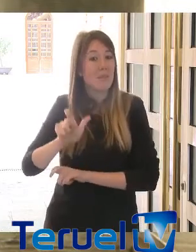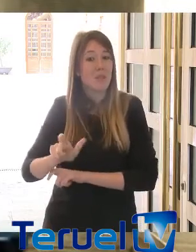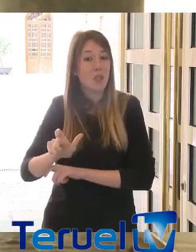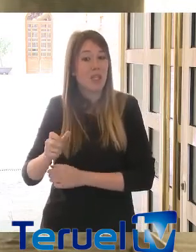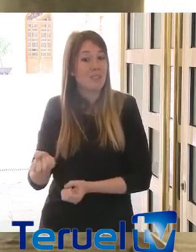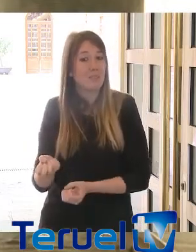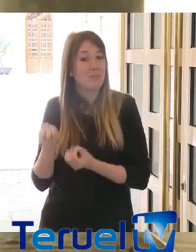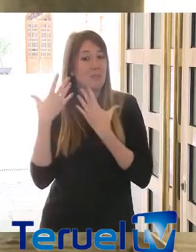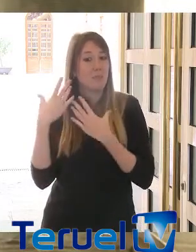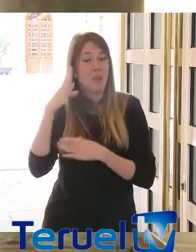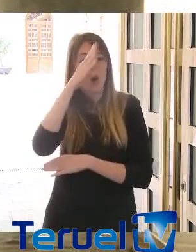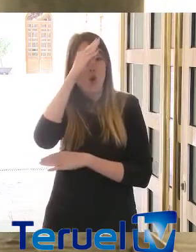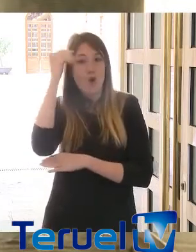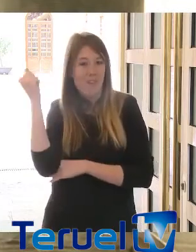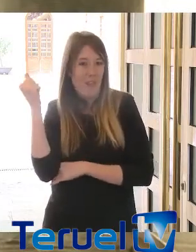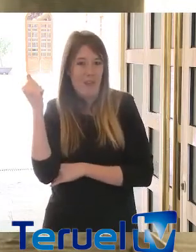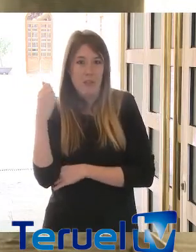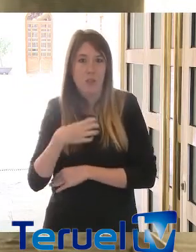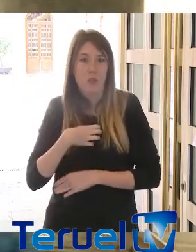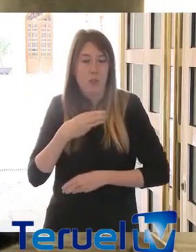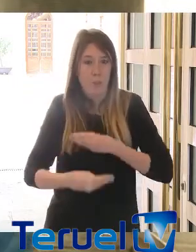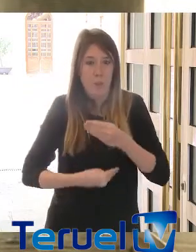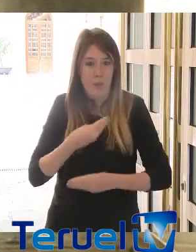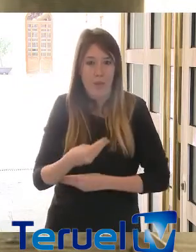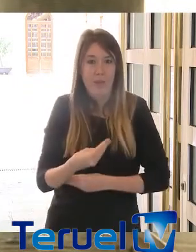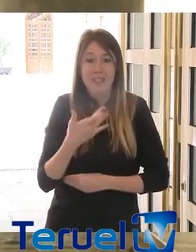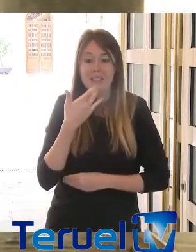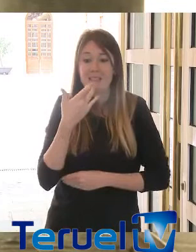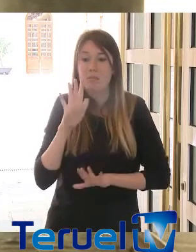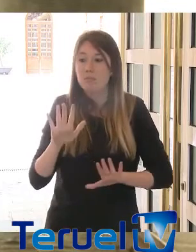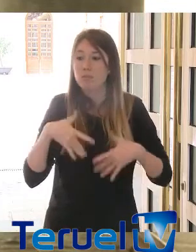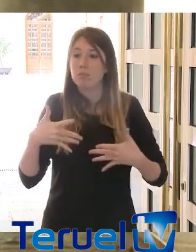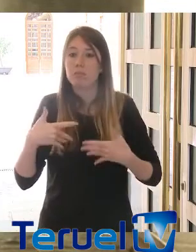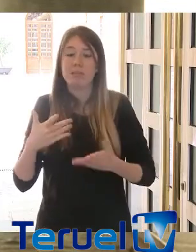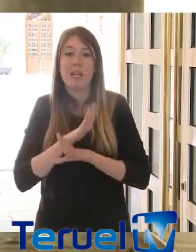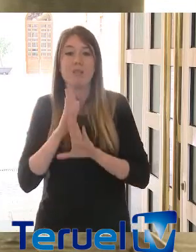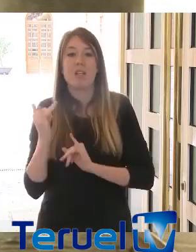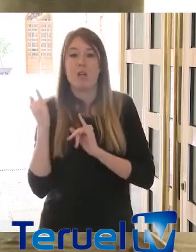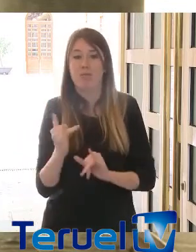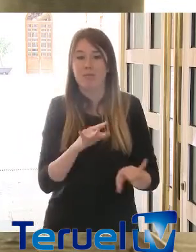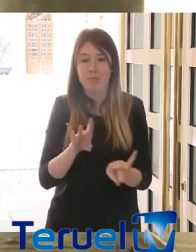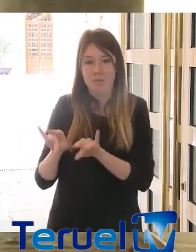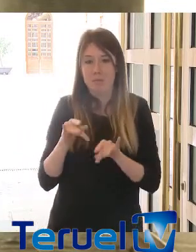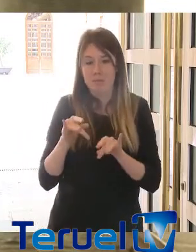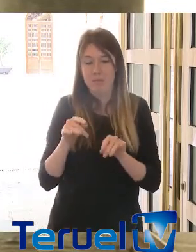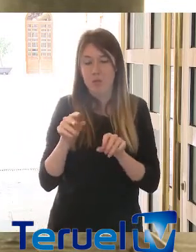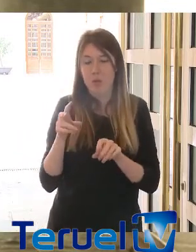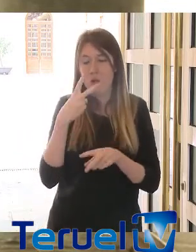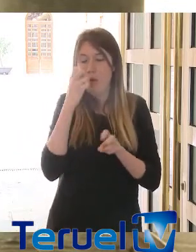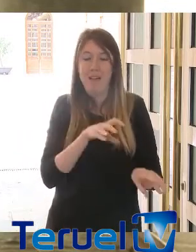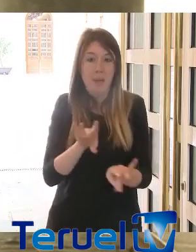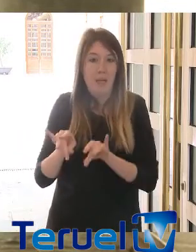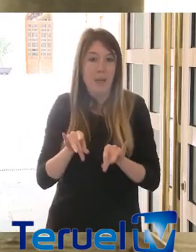camino cuando ya hay gente tirada por el camino. Eso pasa por improvisar y no llegar a tiempo. Por otro lado, esta reunión